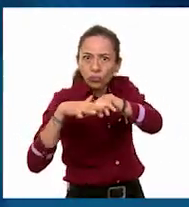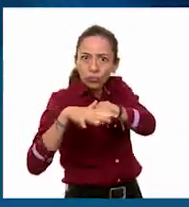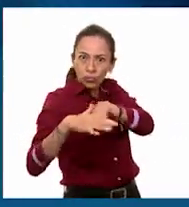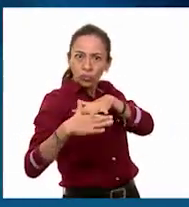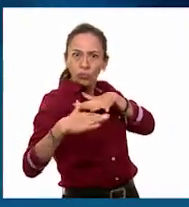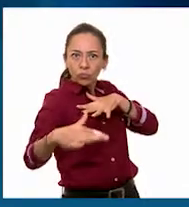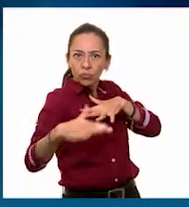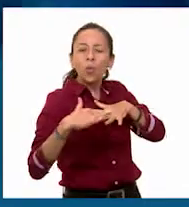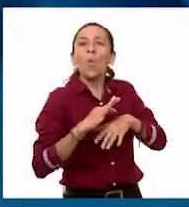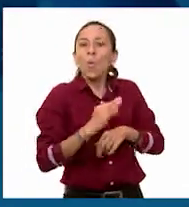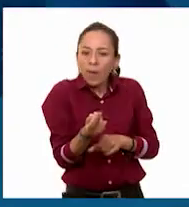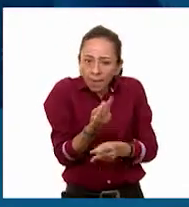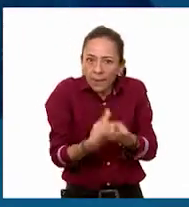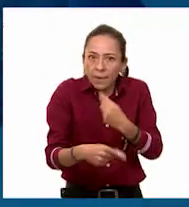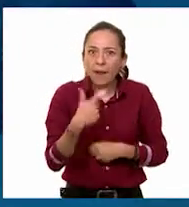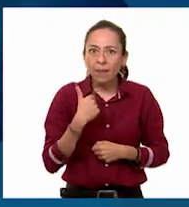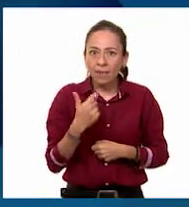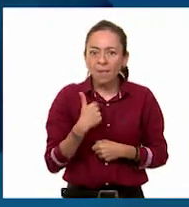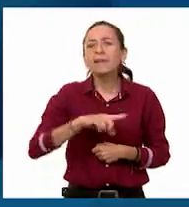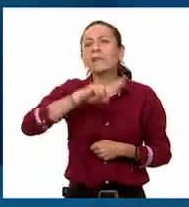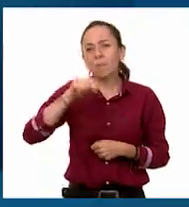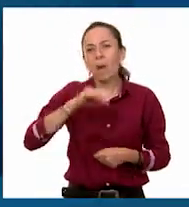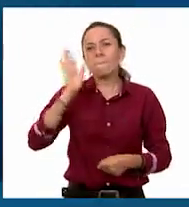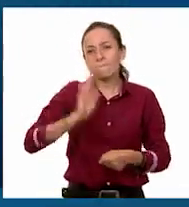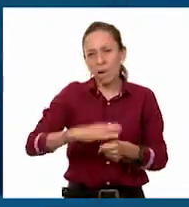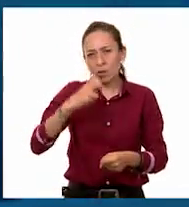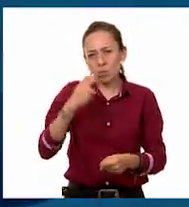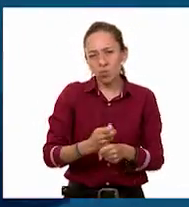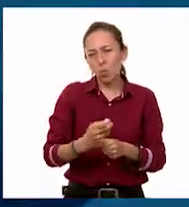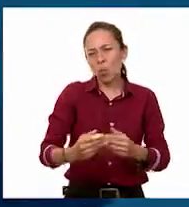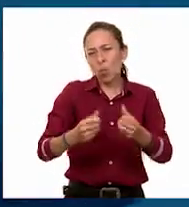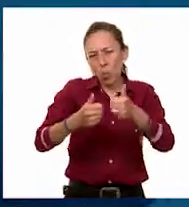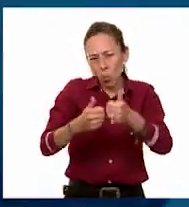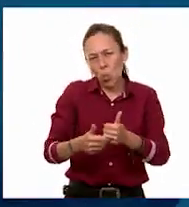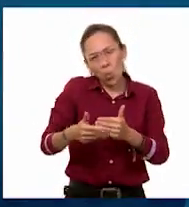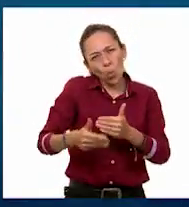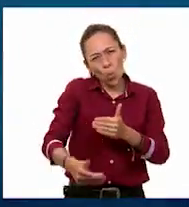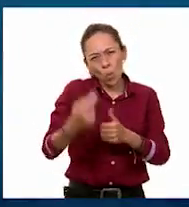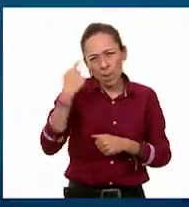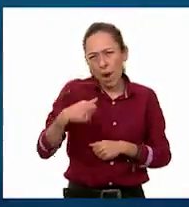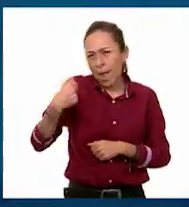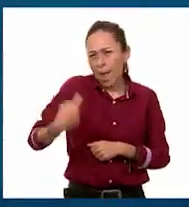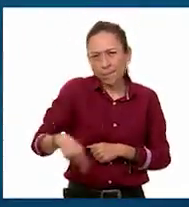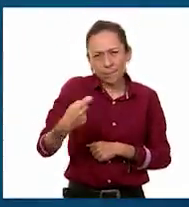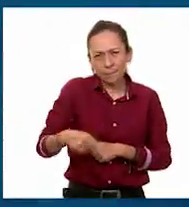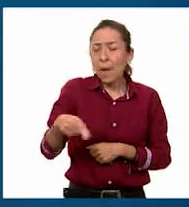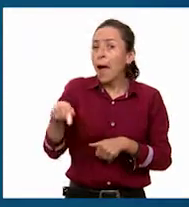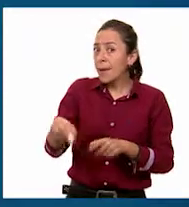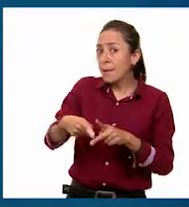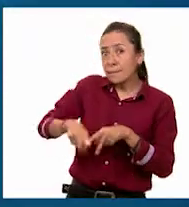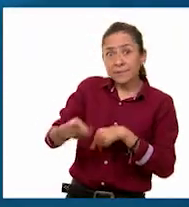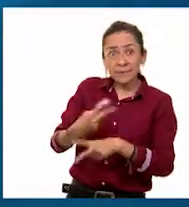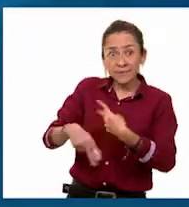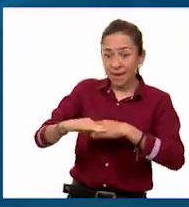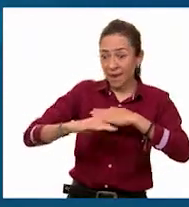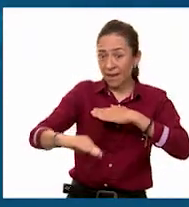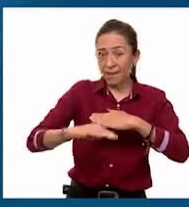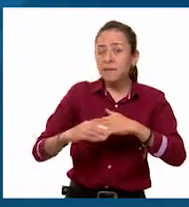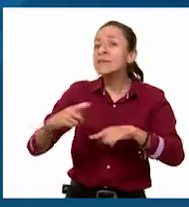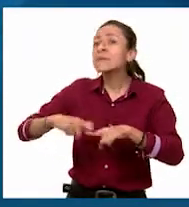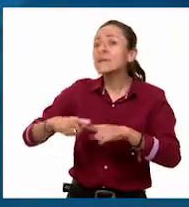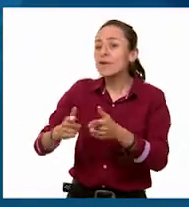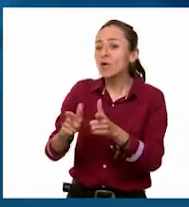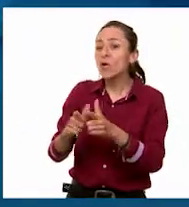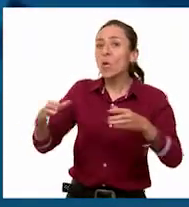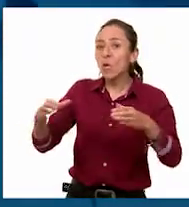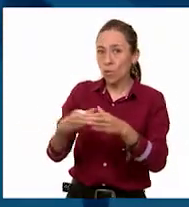más resistencia. Entonces, aquí surgieron las alfombras. Y lo hicieron los grupos nómadas. Normalmente las